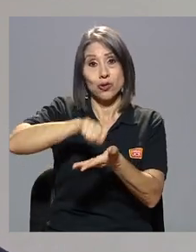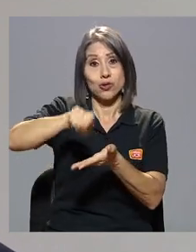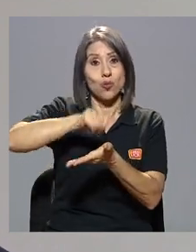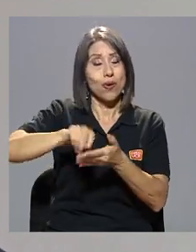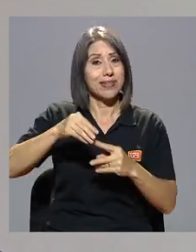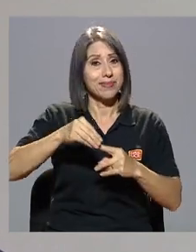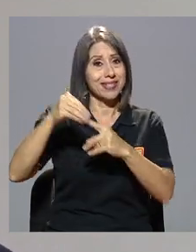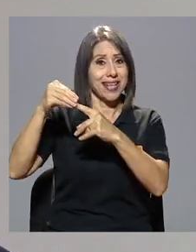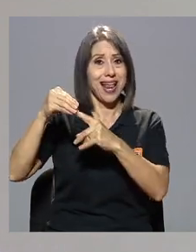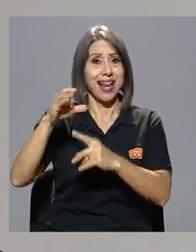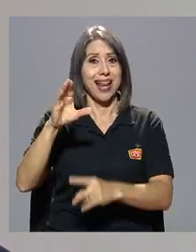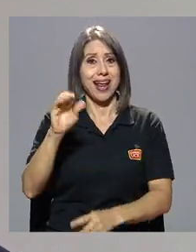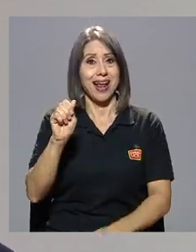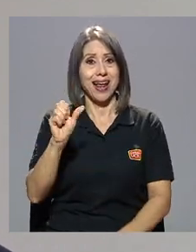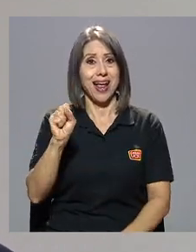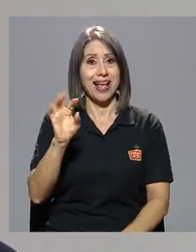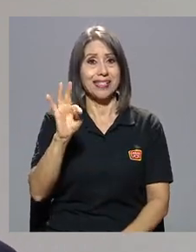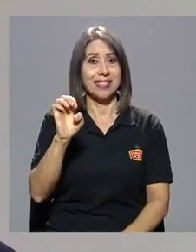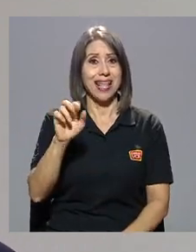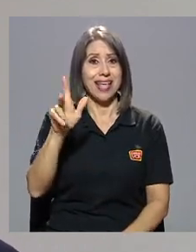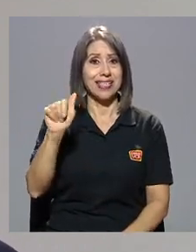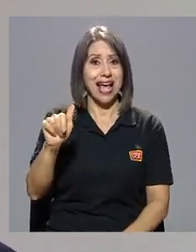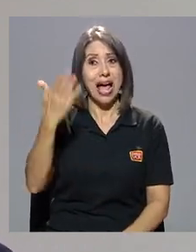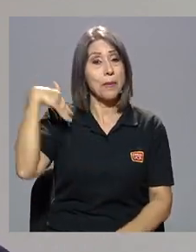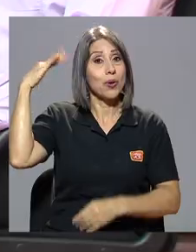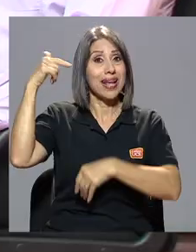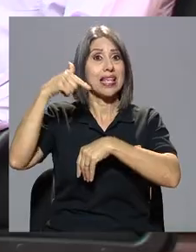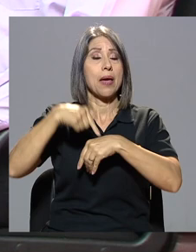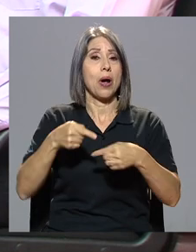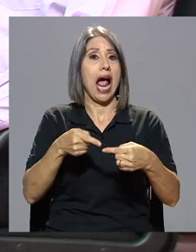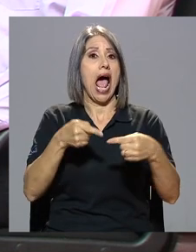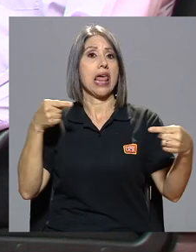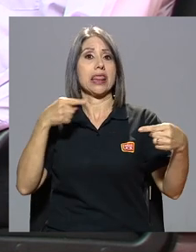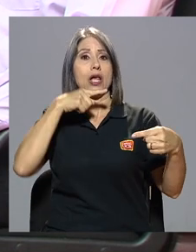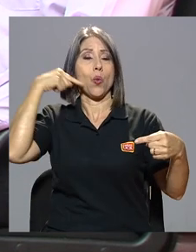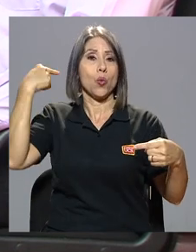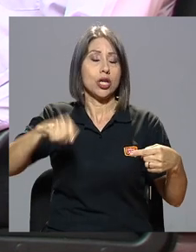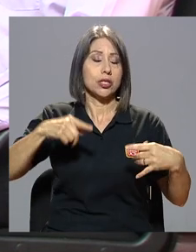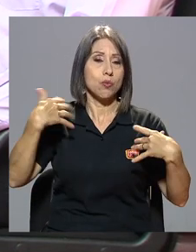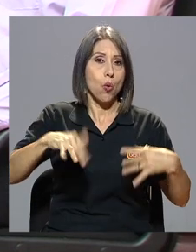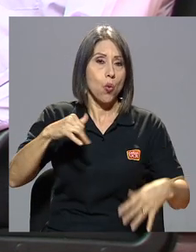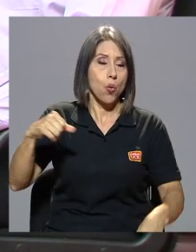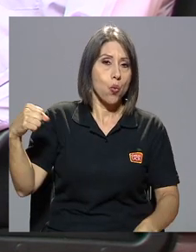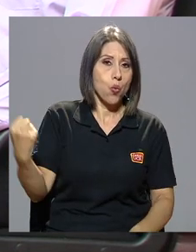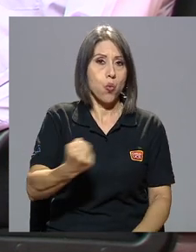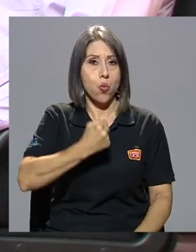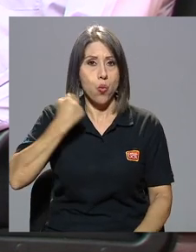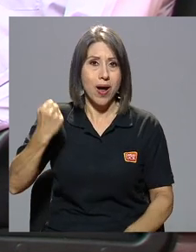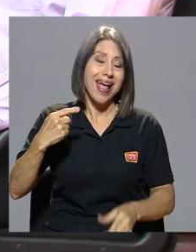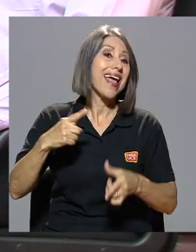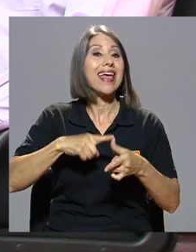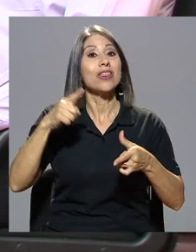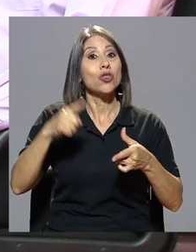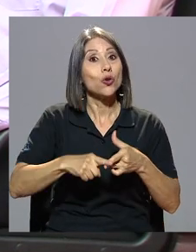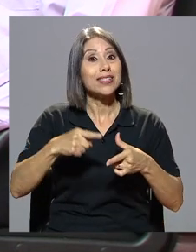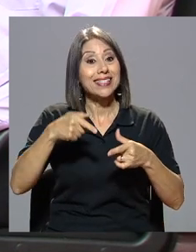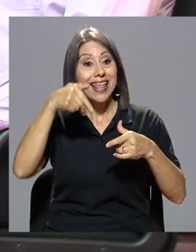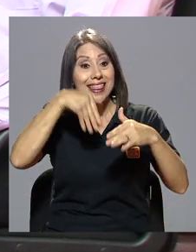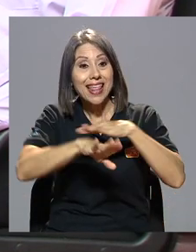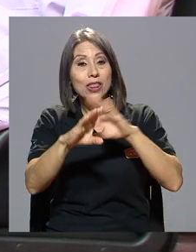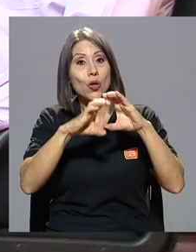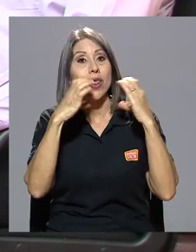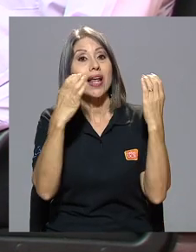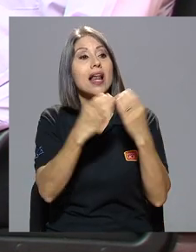escuela muy especial, como el Castella, el anticomunismo que había en esa época era furibundo. Entonces pasaban